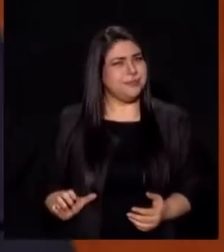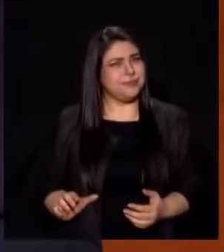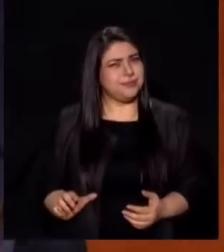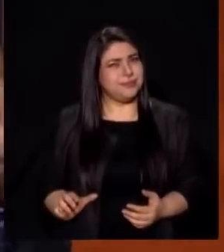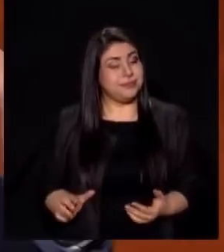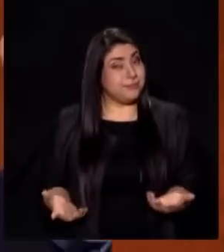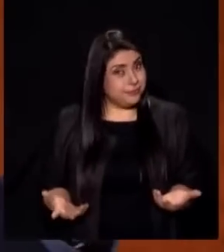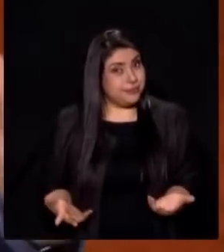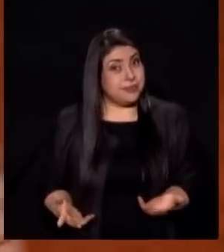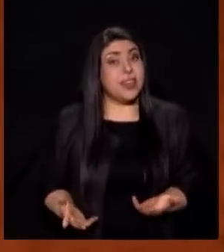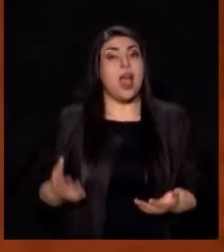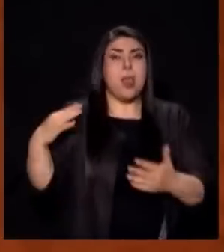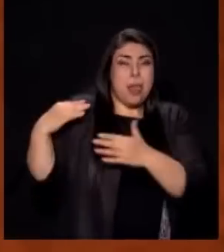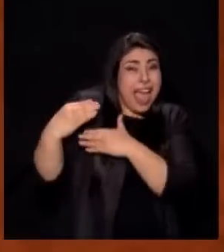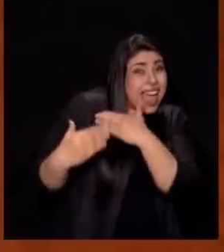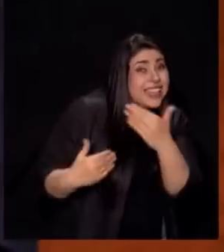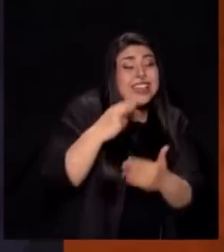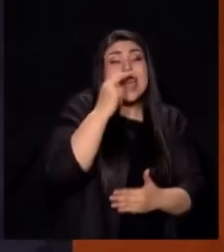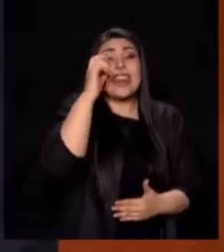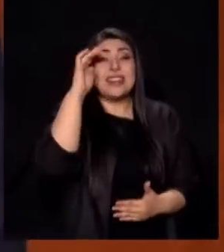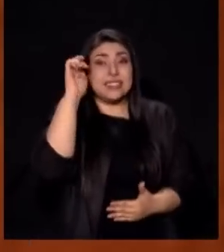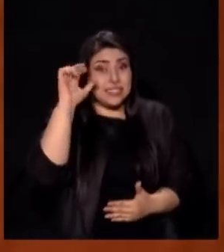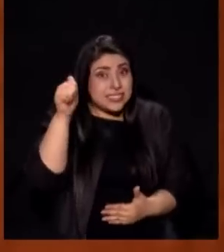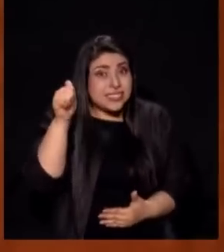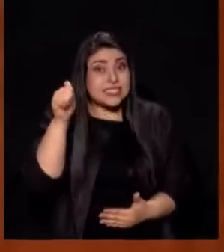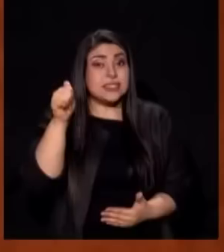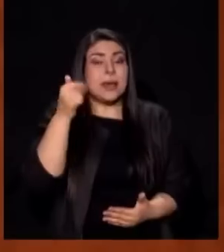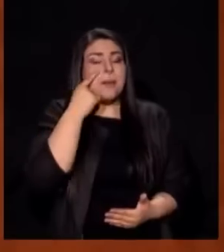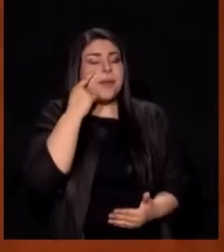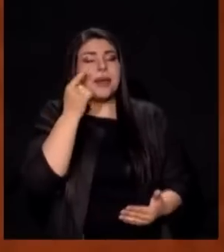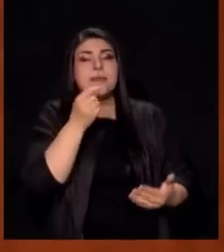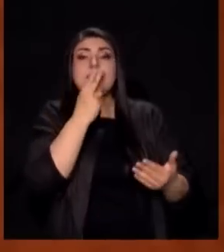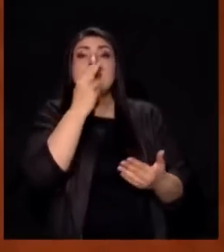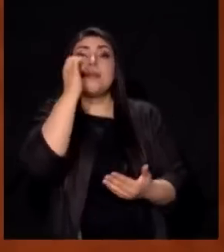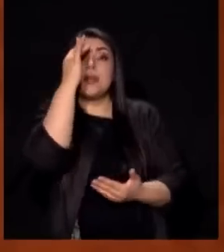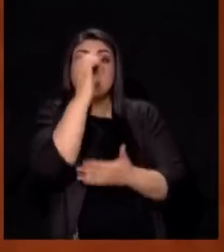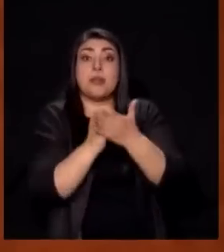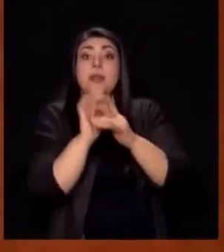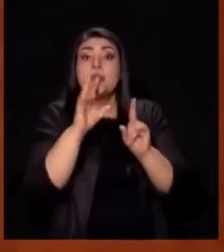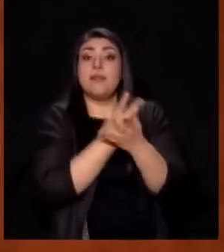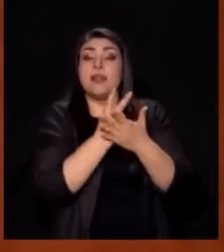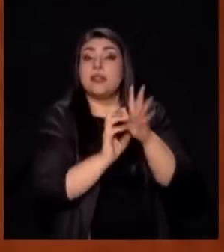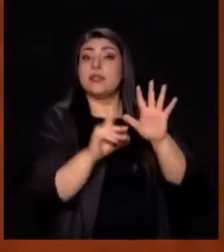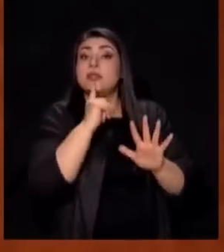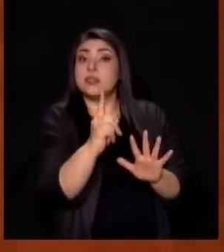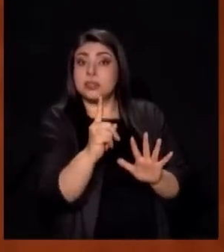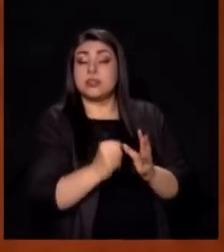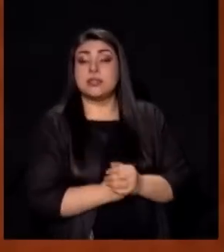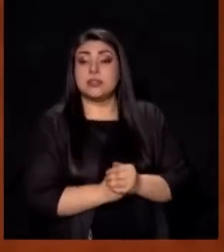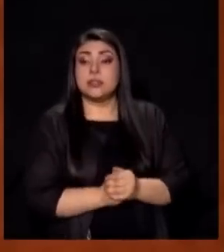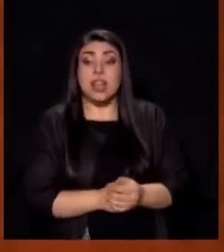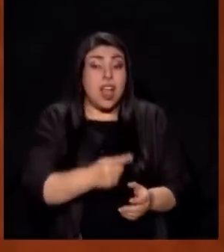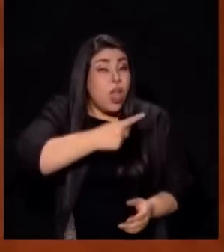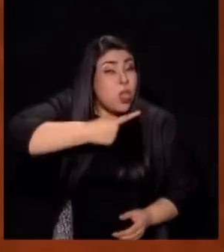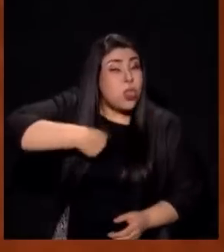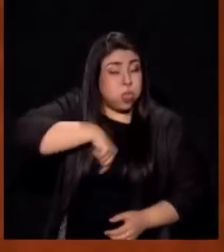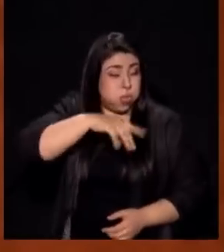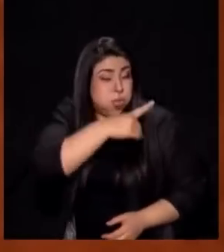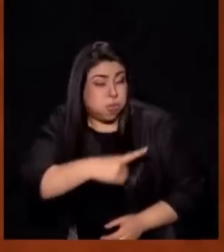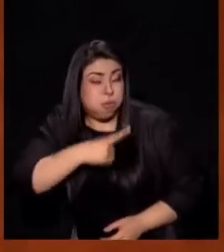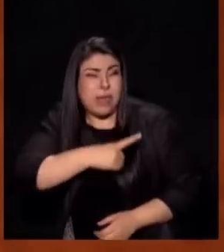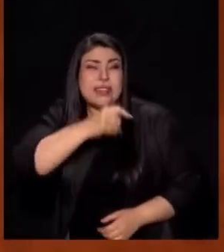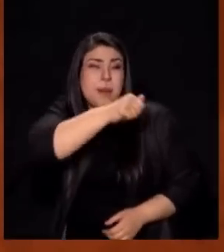Nuestra herencia Hebreos Capítulo 6 Verso 11 Dice Pero deseamos Que cada uno De